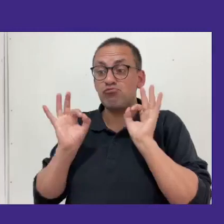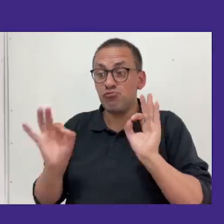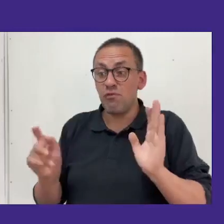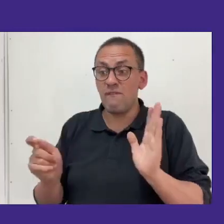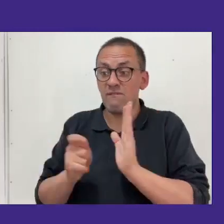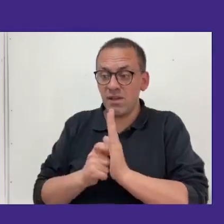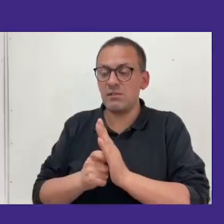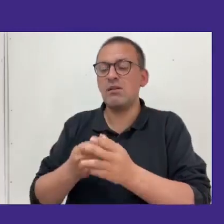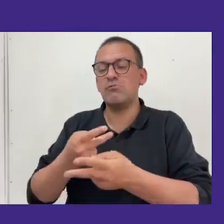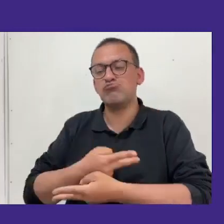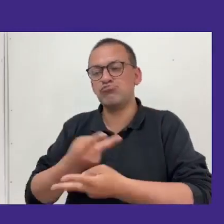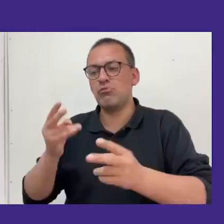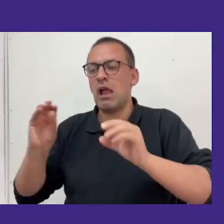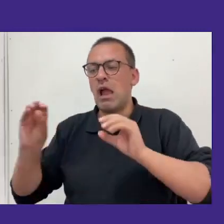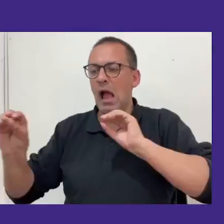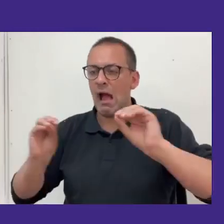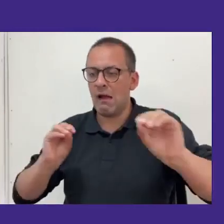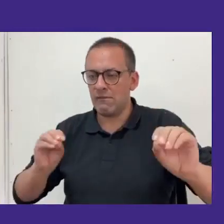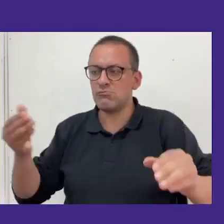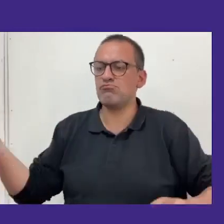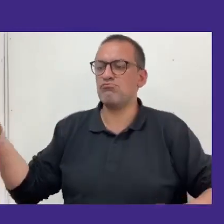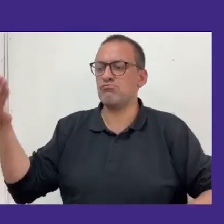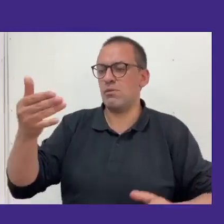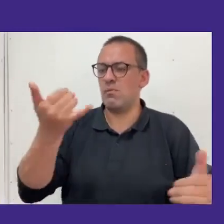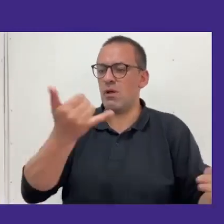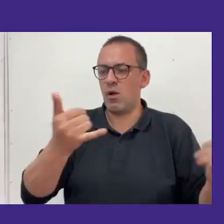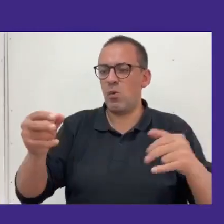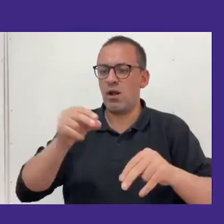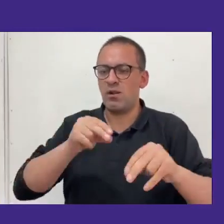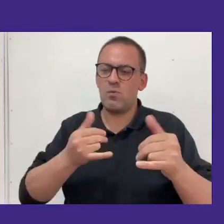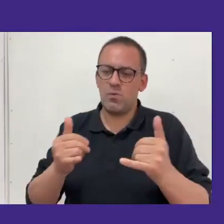asistan y vengan a jugar nuestro juego